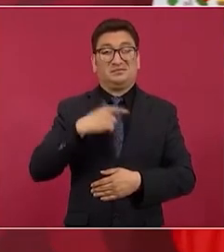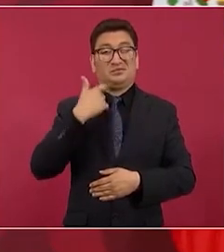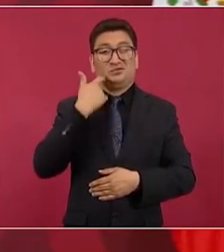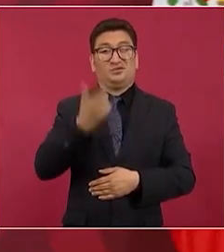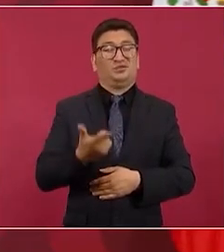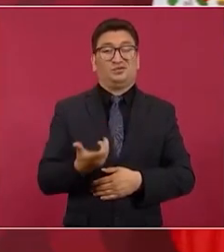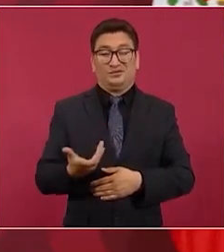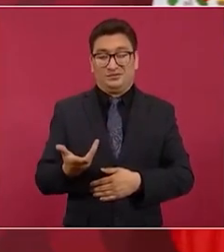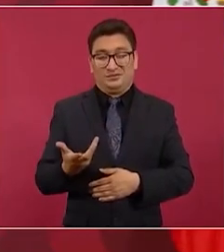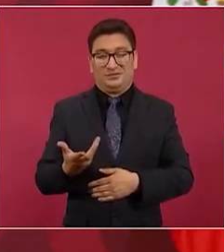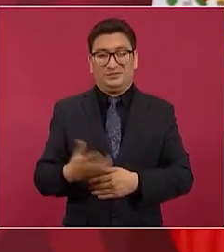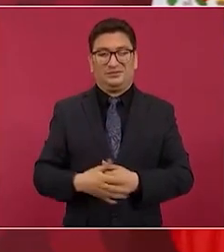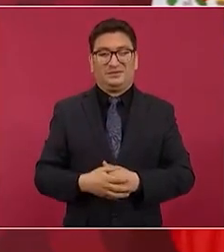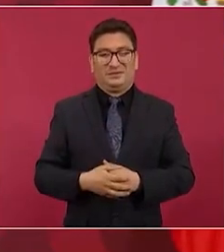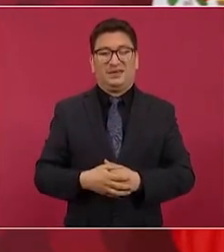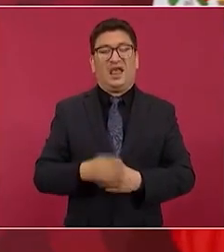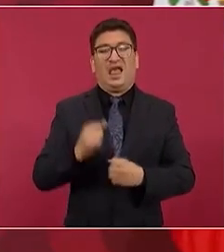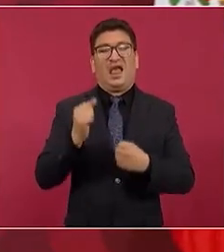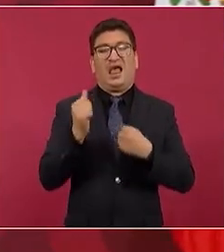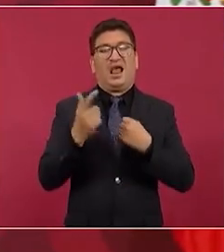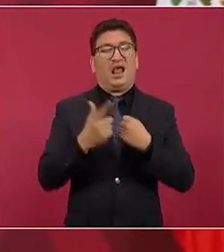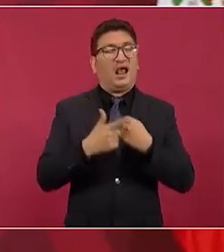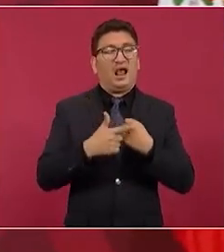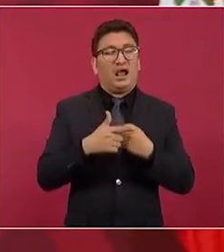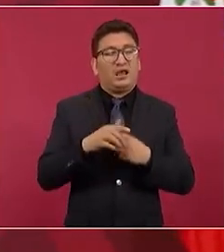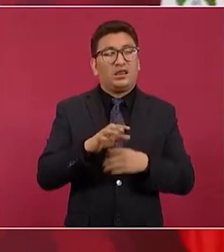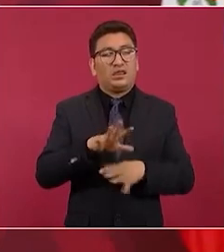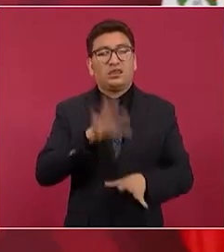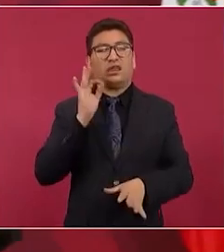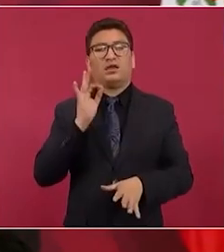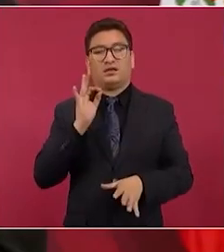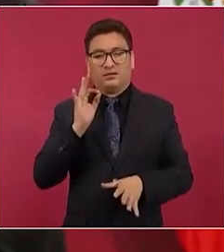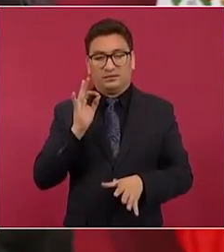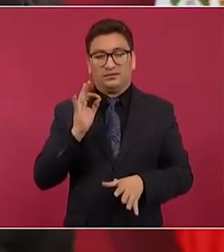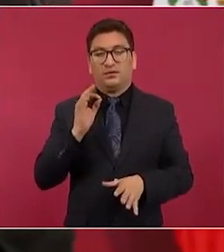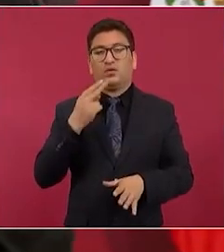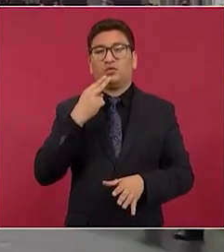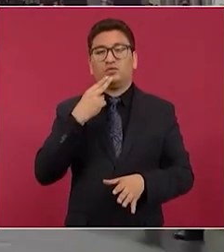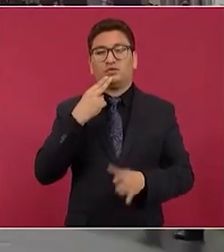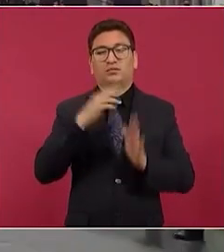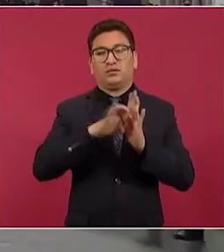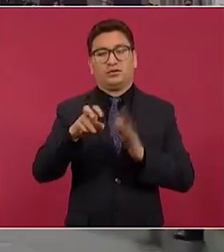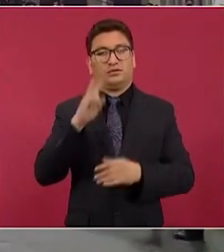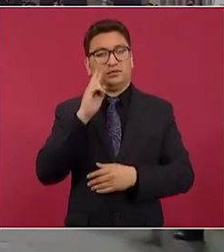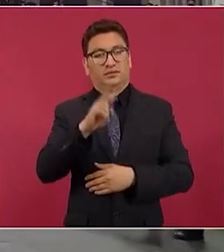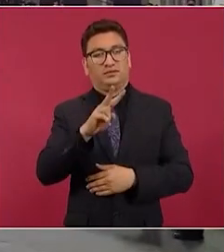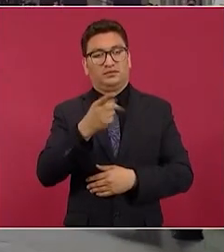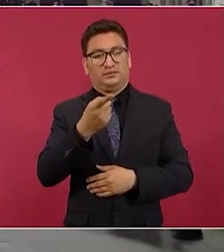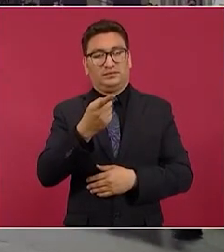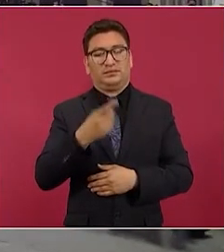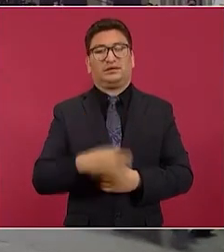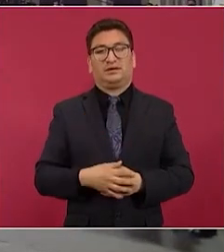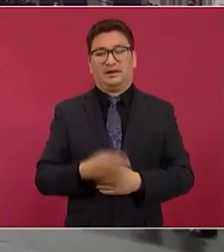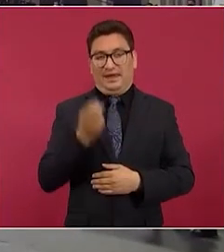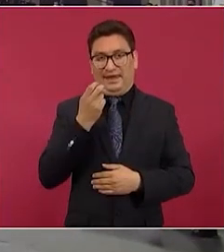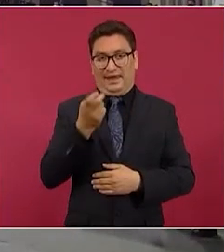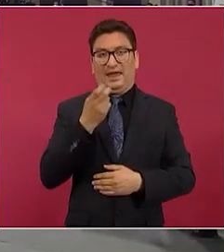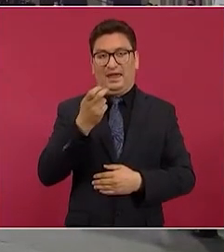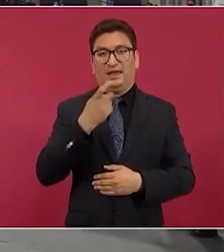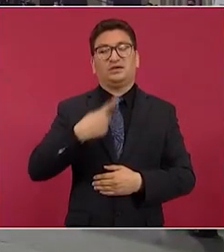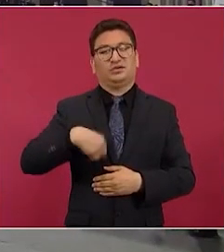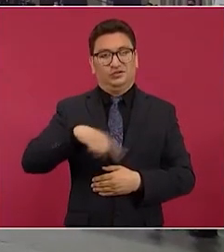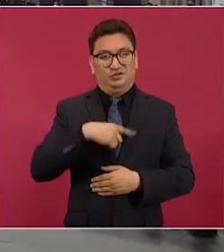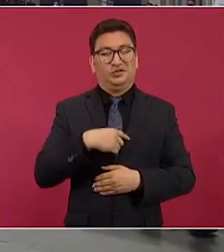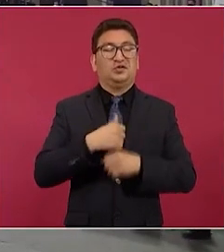entonces cualquier cosa lo utiliza, por ejemplo, miren, pues esto es lo que padecemos